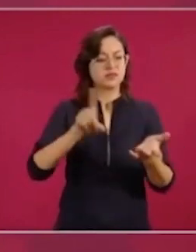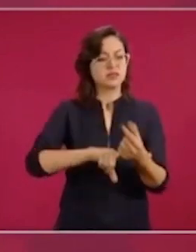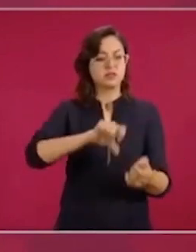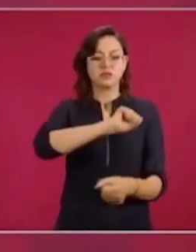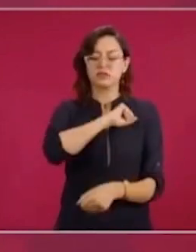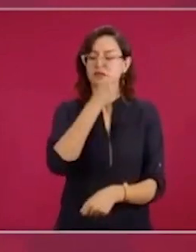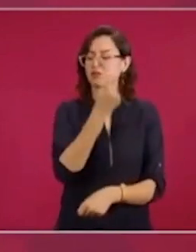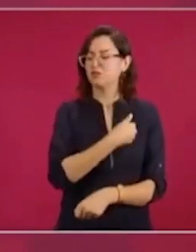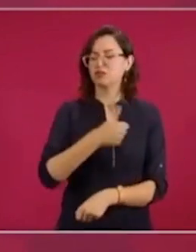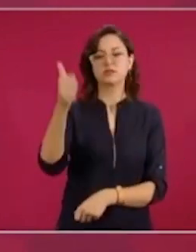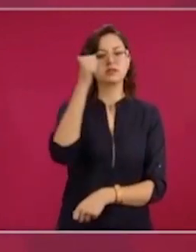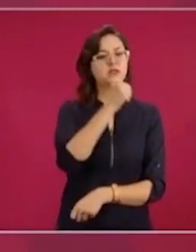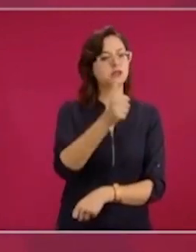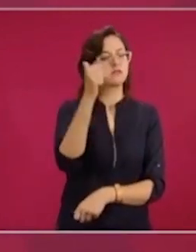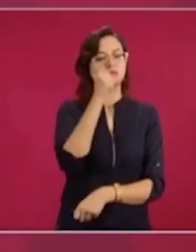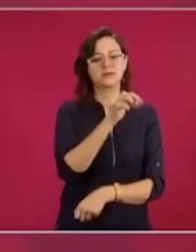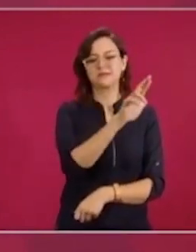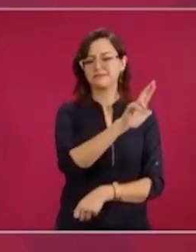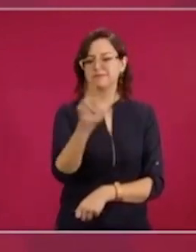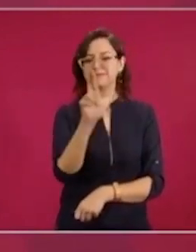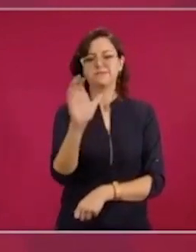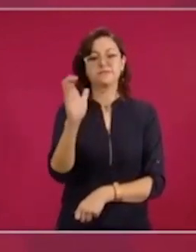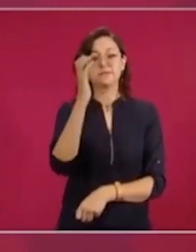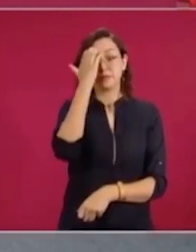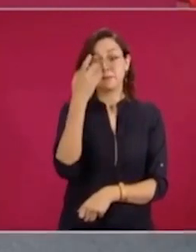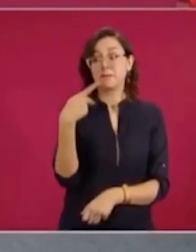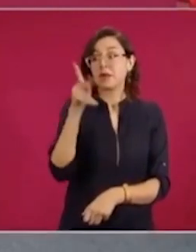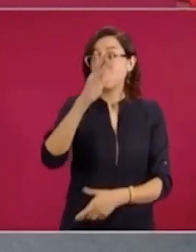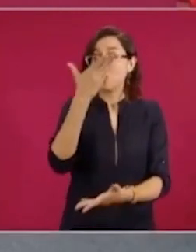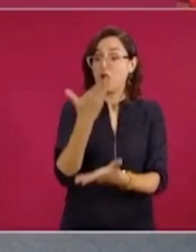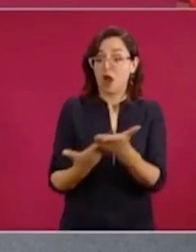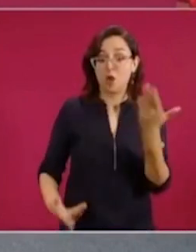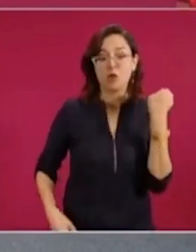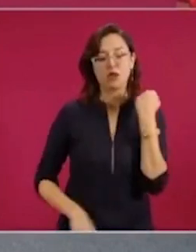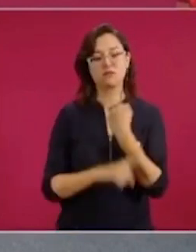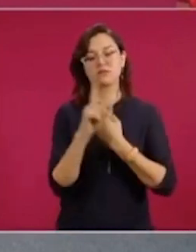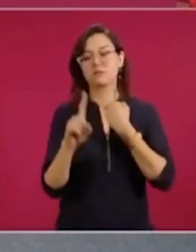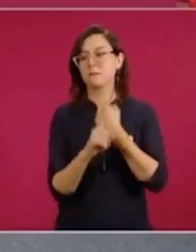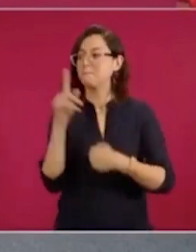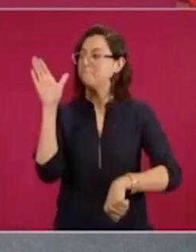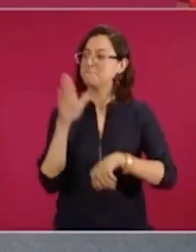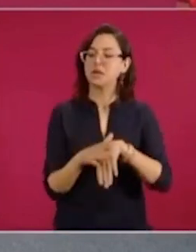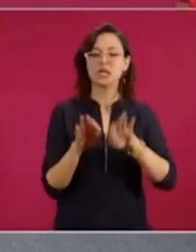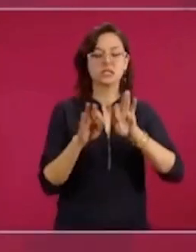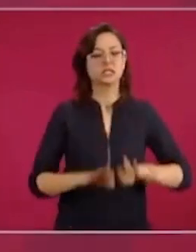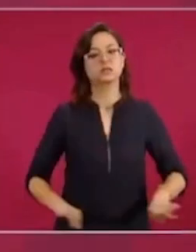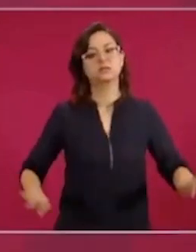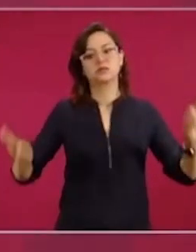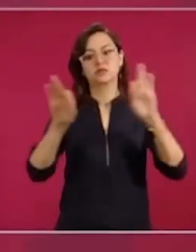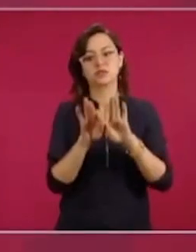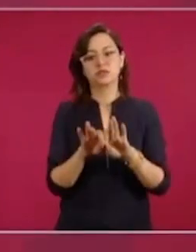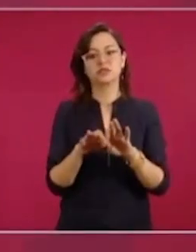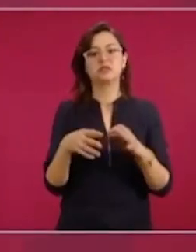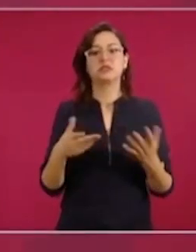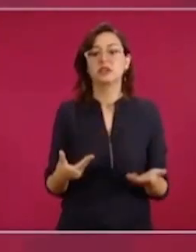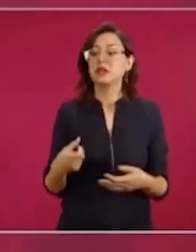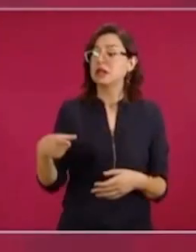en este momento. Yo les diría que son los trabajadores